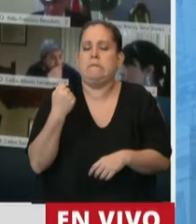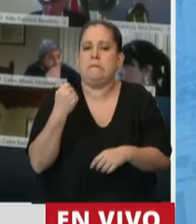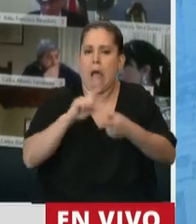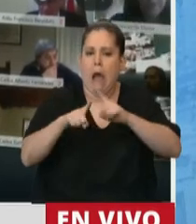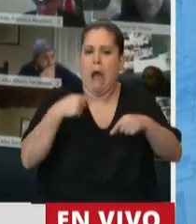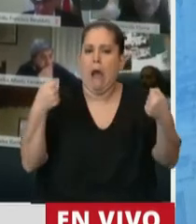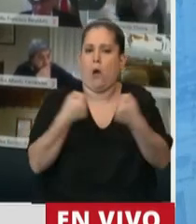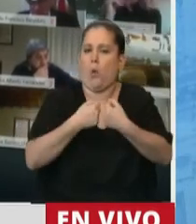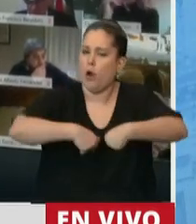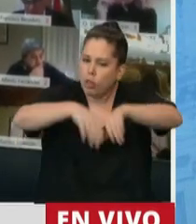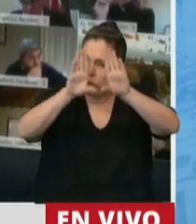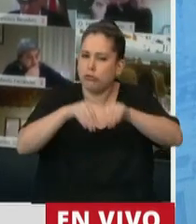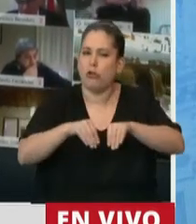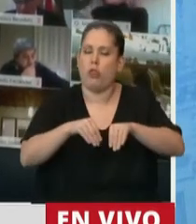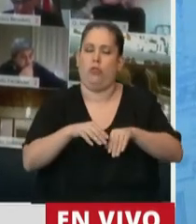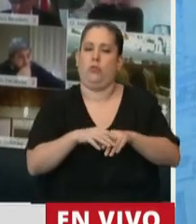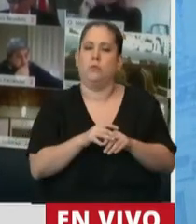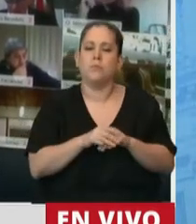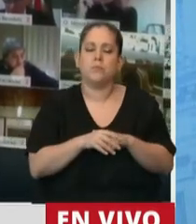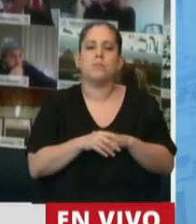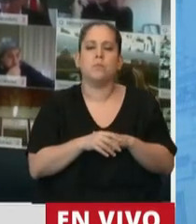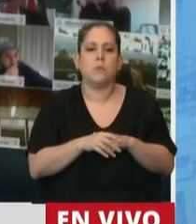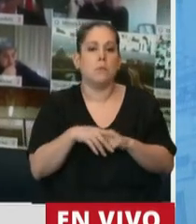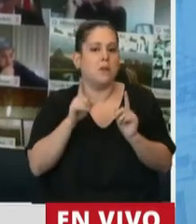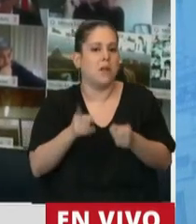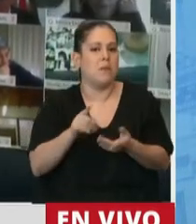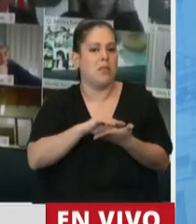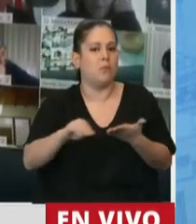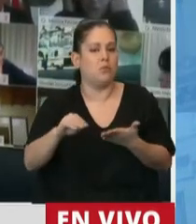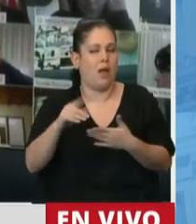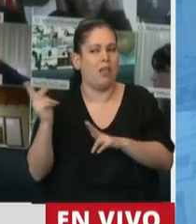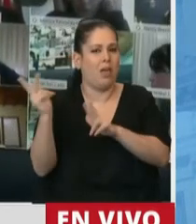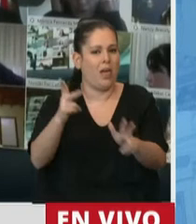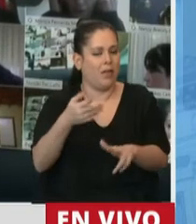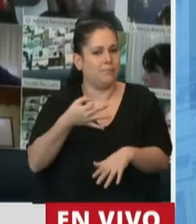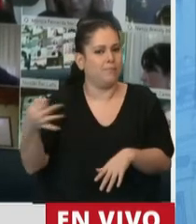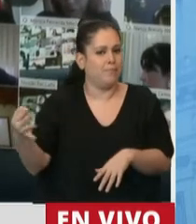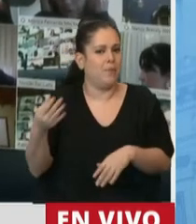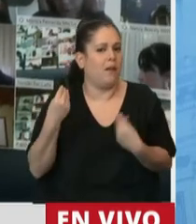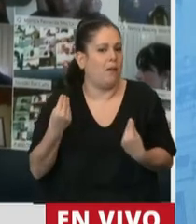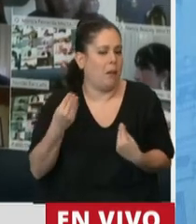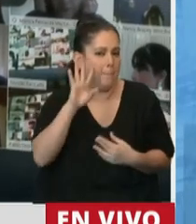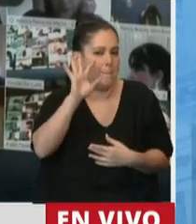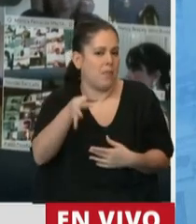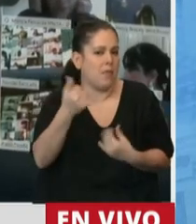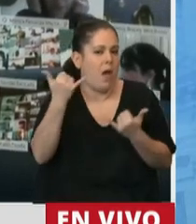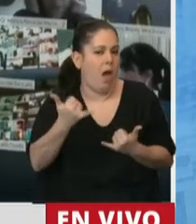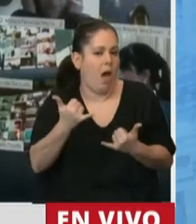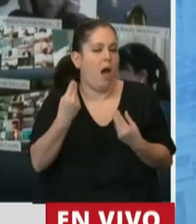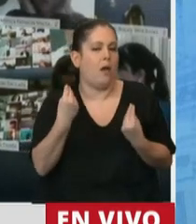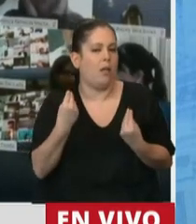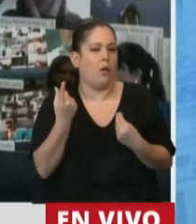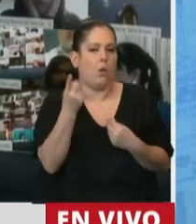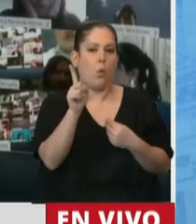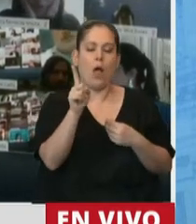consensos posibles. Y digo los máximos consensos posibles porque, como bien decía la diputada Silei, evidentemente, cuando se regula una